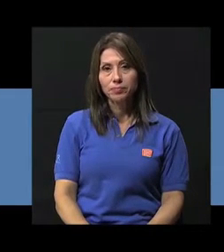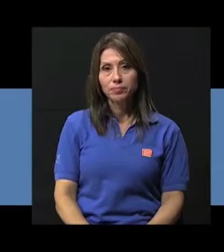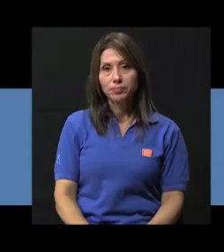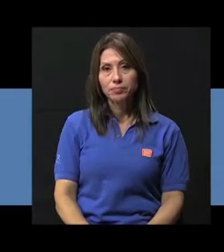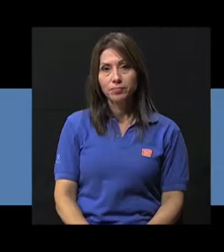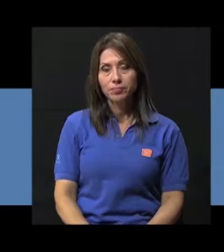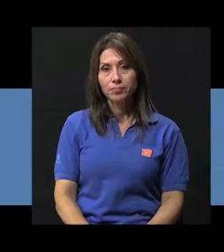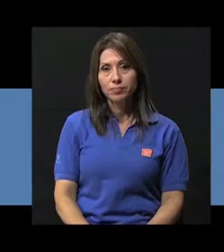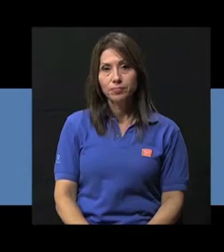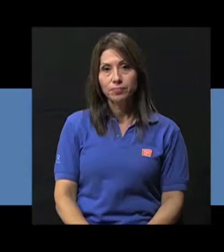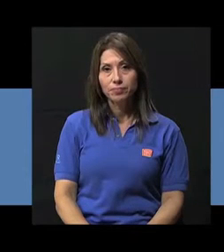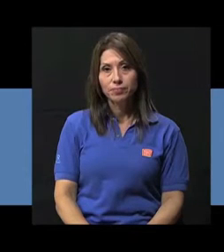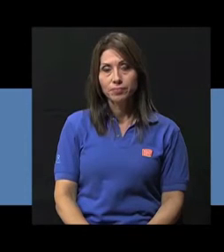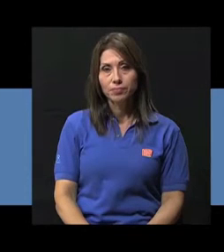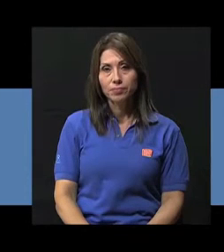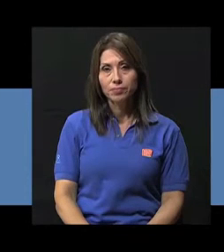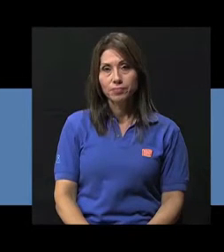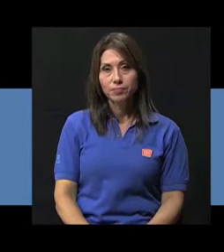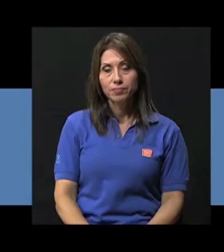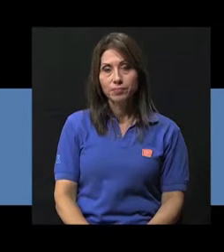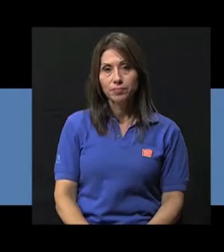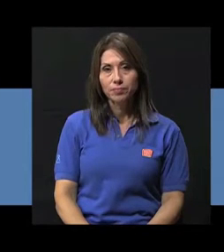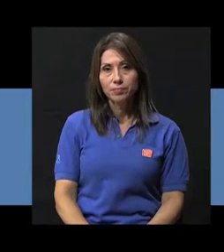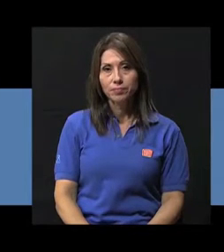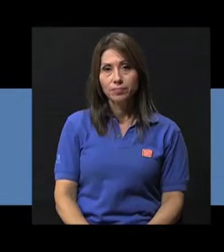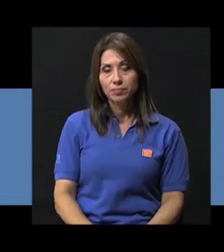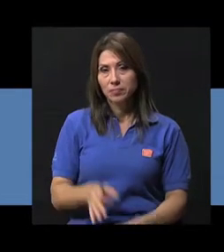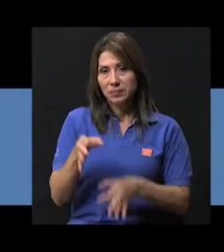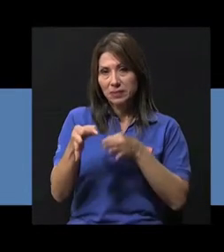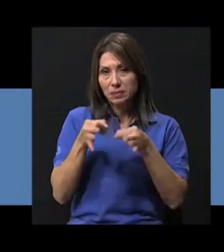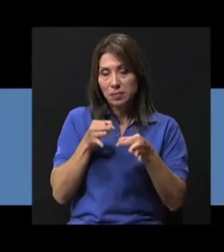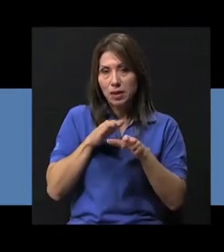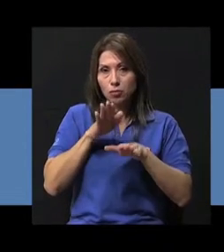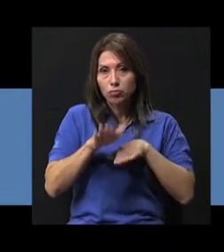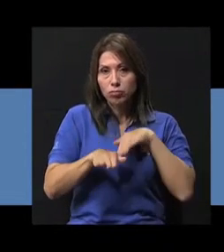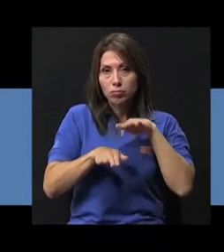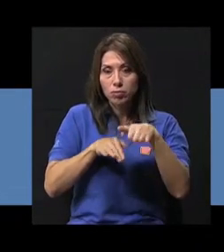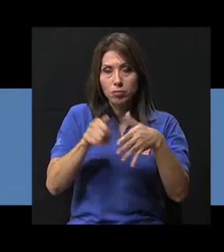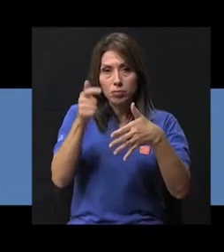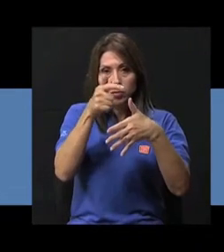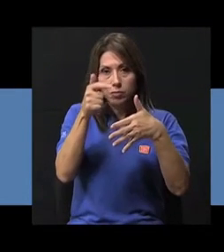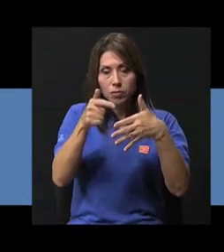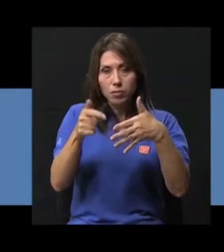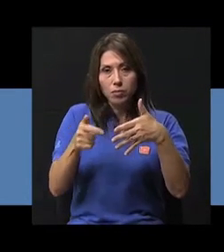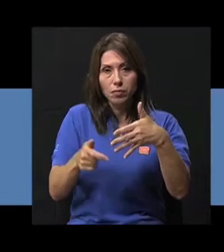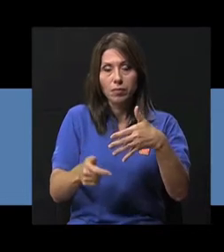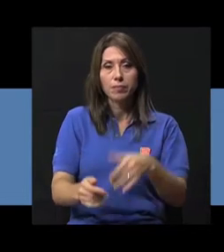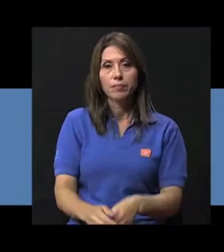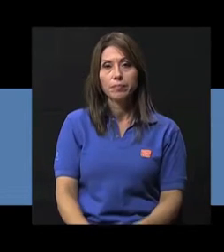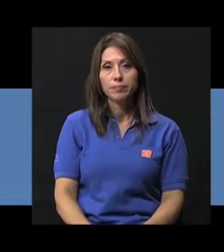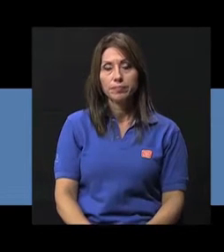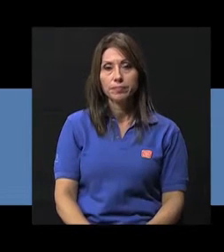respira profundo, se bota y